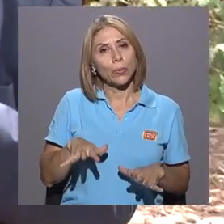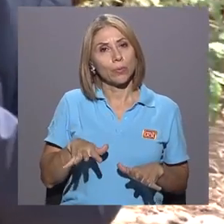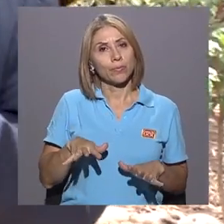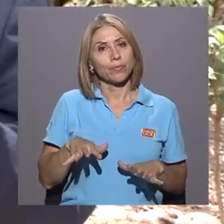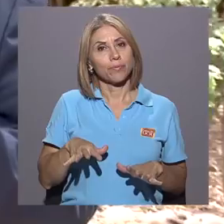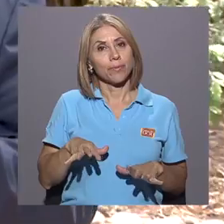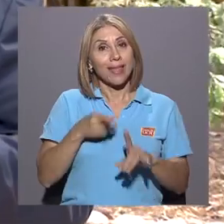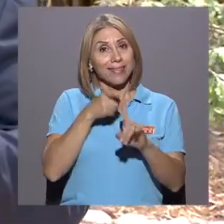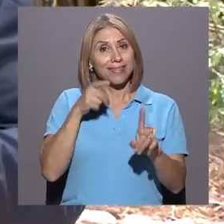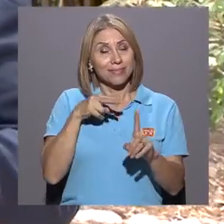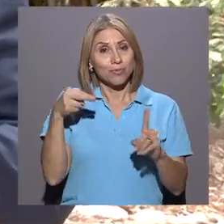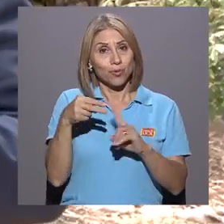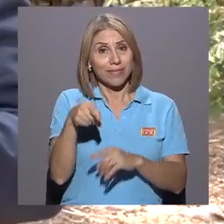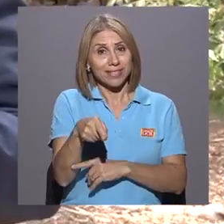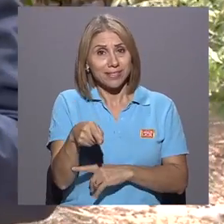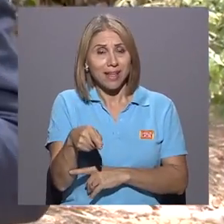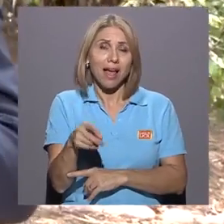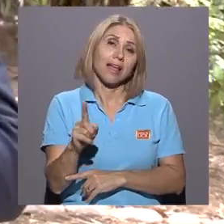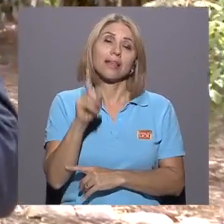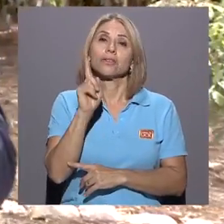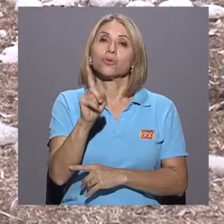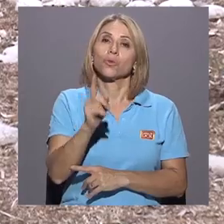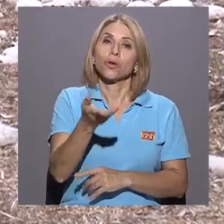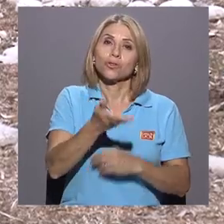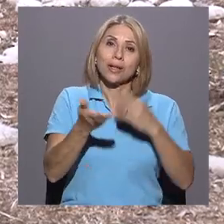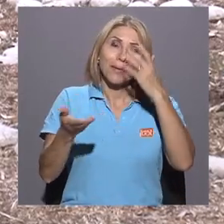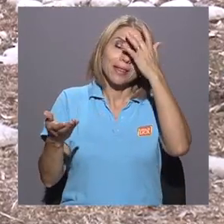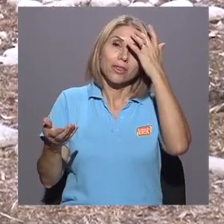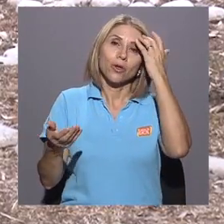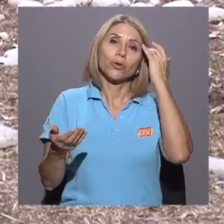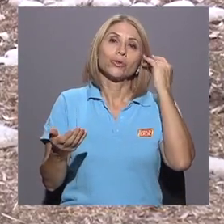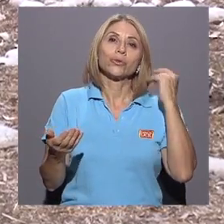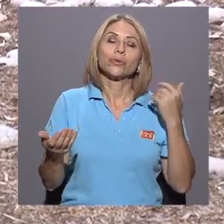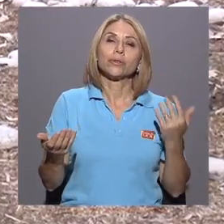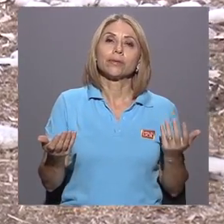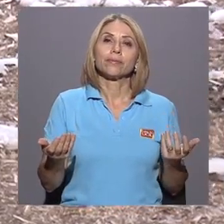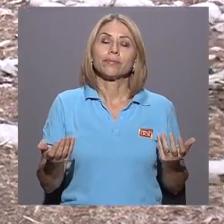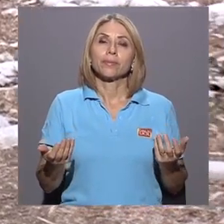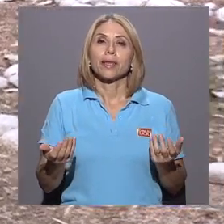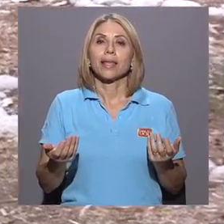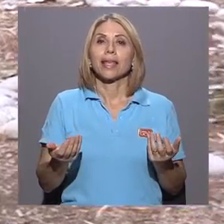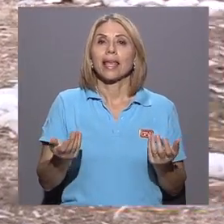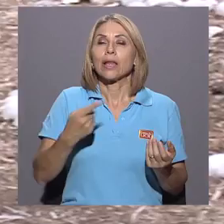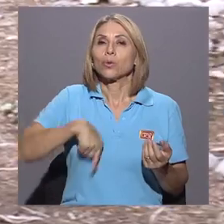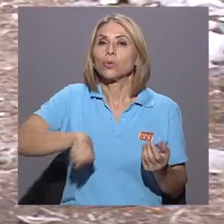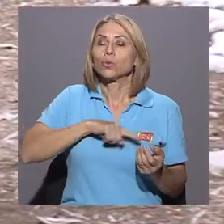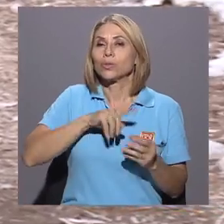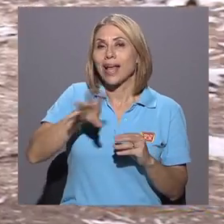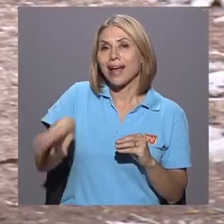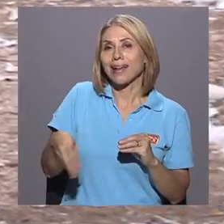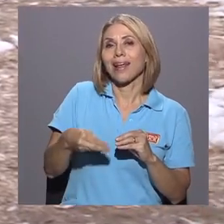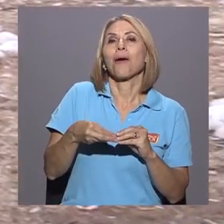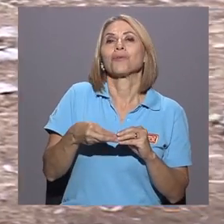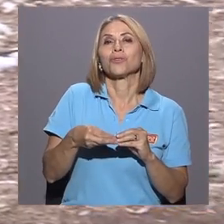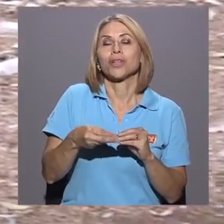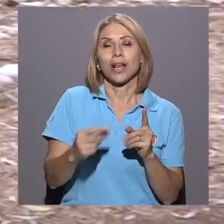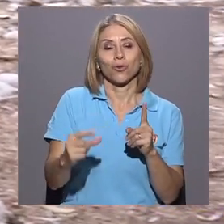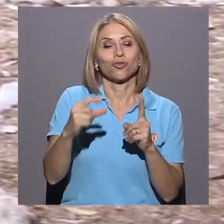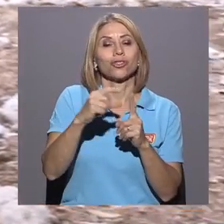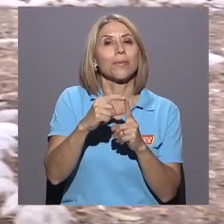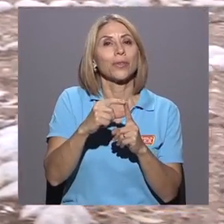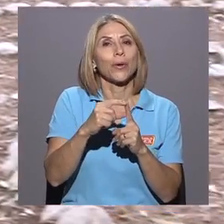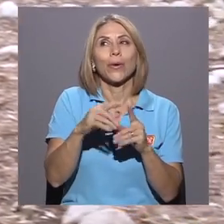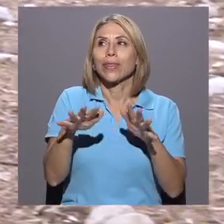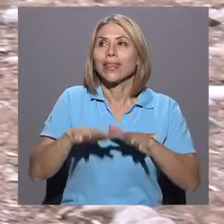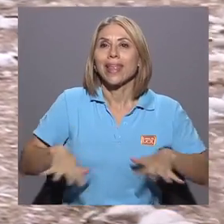Y desde ese punto de vista, pues viene a ser uno de los elementos que agregamos a ese concepto de humanización